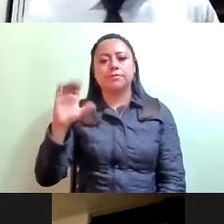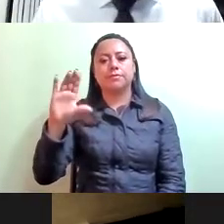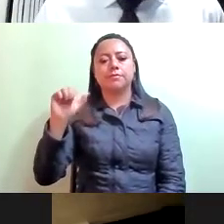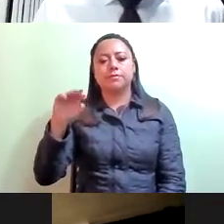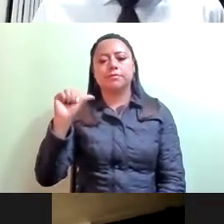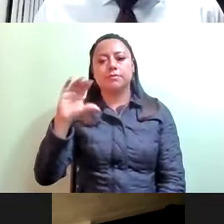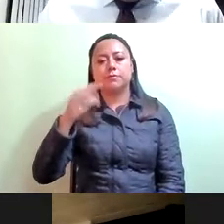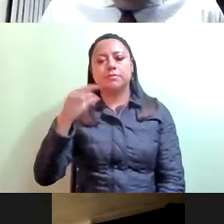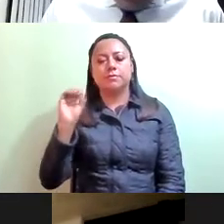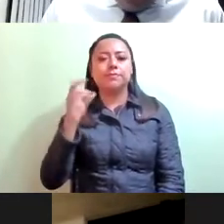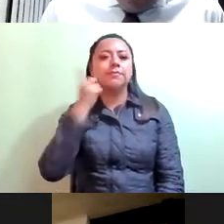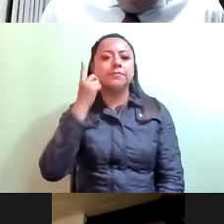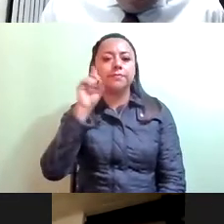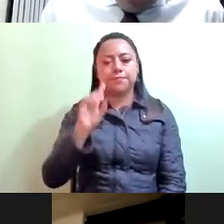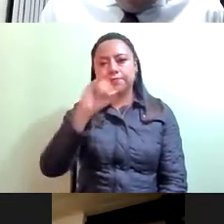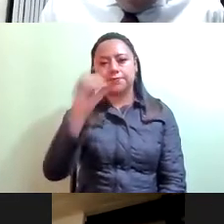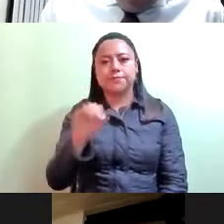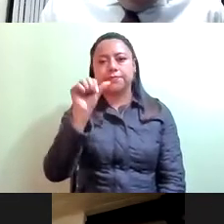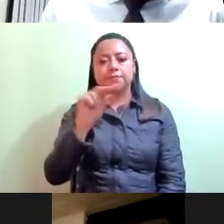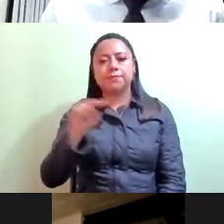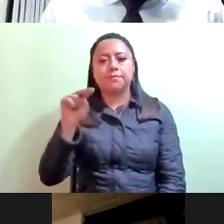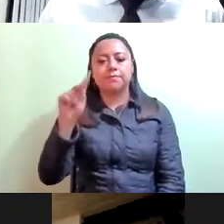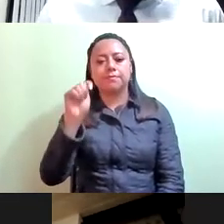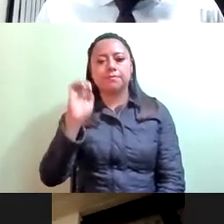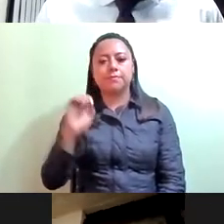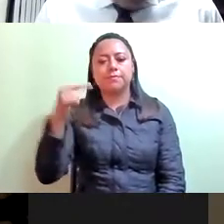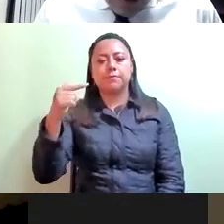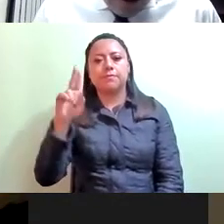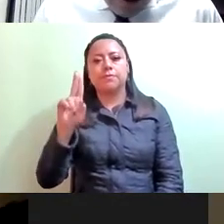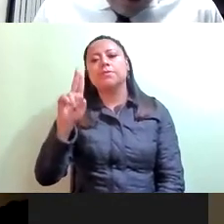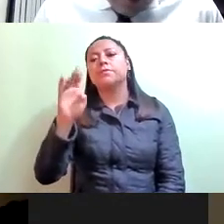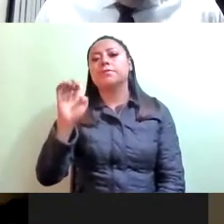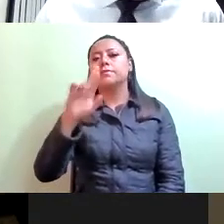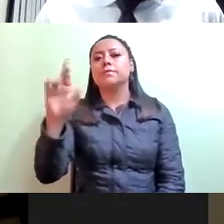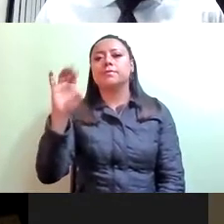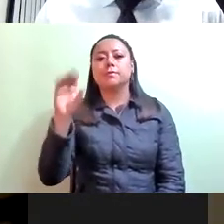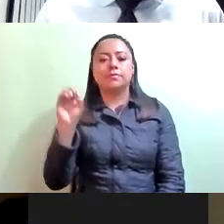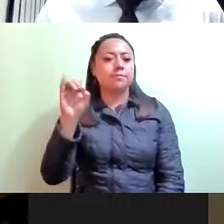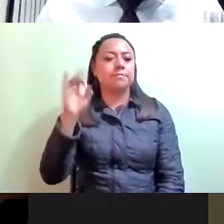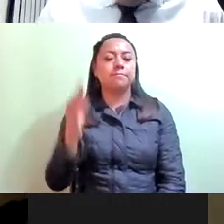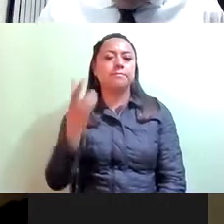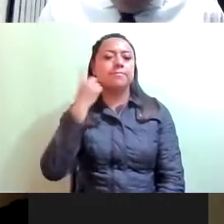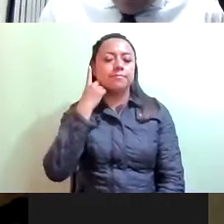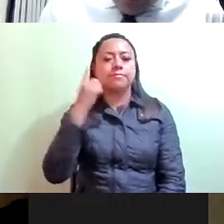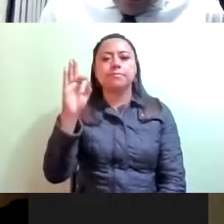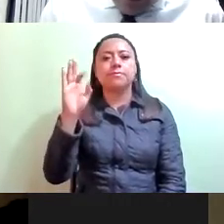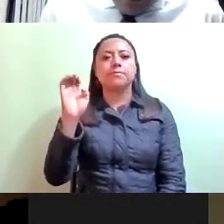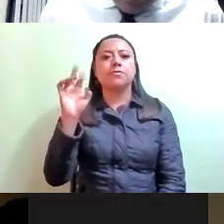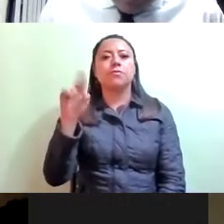Diputada Yanet Elizabeth Guerrero Maya. Yanet Guerrero, a favor. Diputado Fernando José Aboytis Saro.